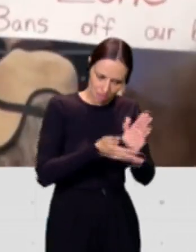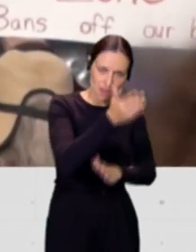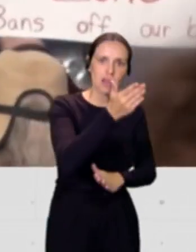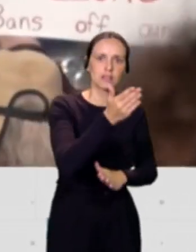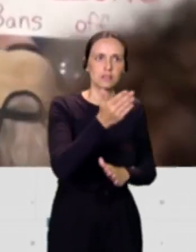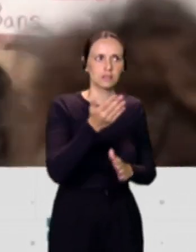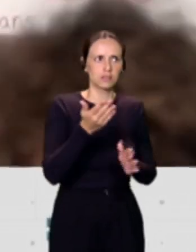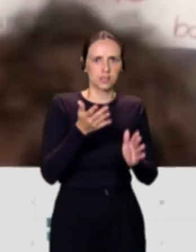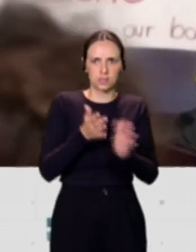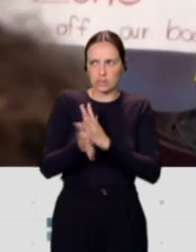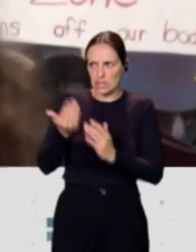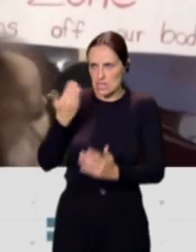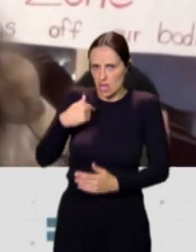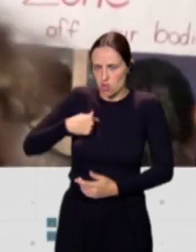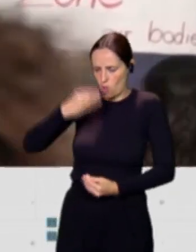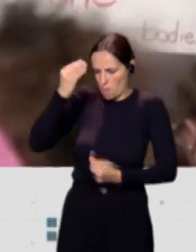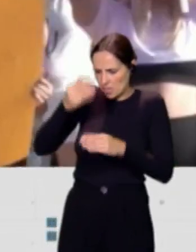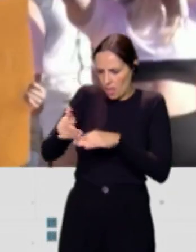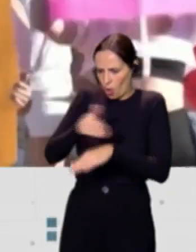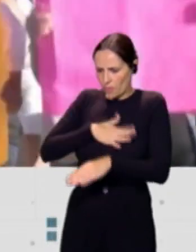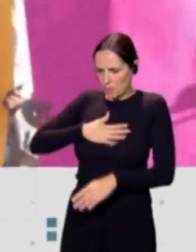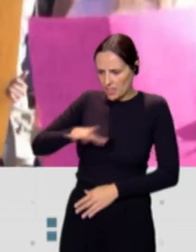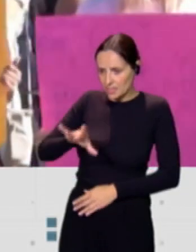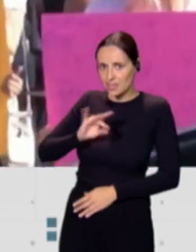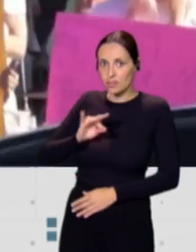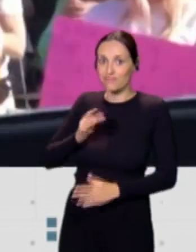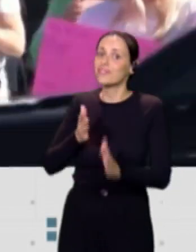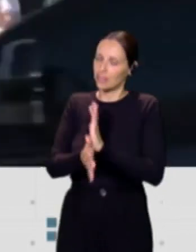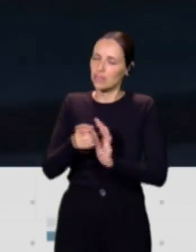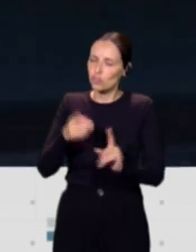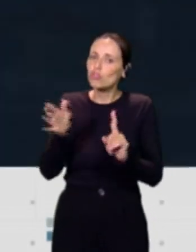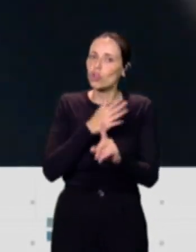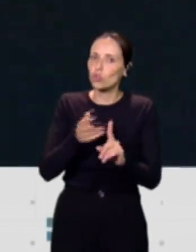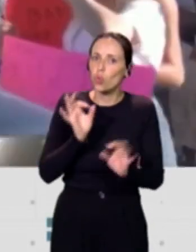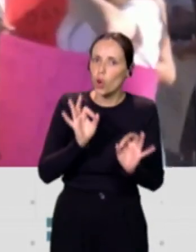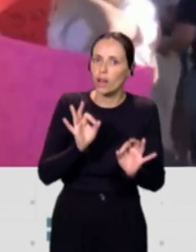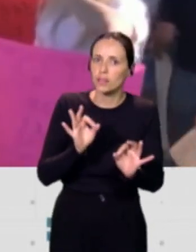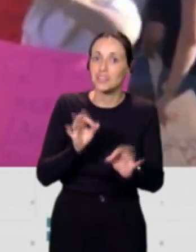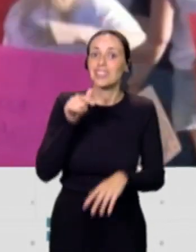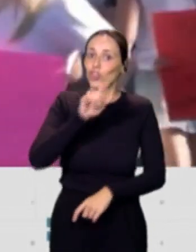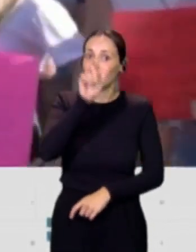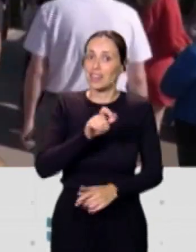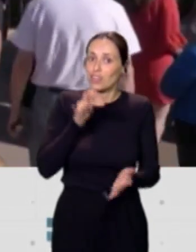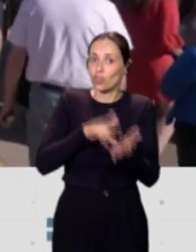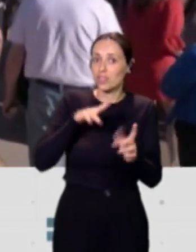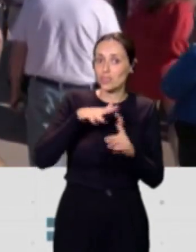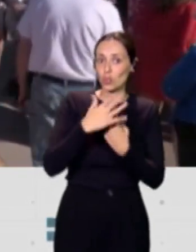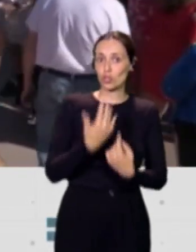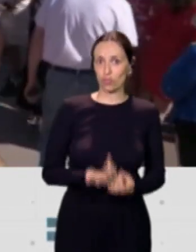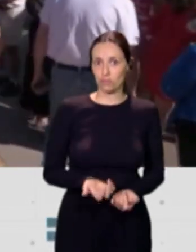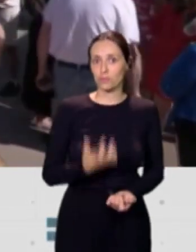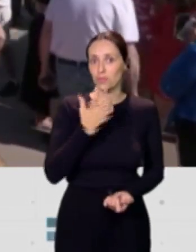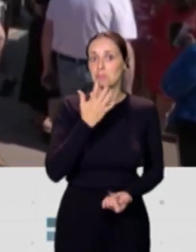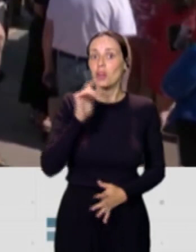si no reflexionáramos nuestras propias decisiones, pues se puede llamar tortura. Y esto es que pasa en Italia, pero si miramos